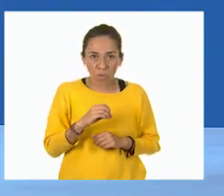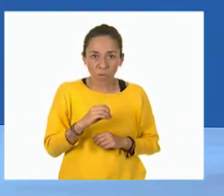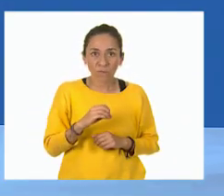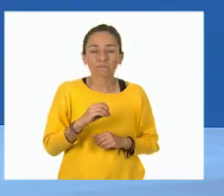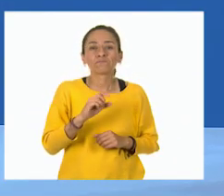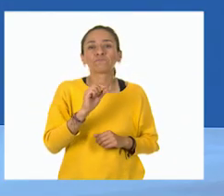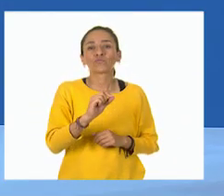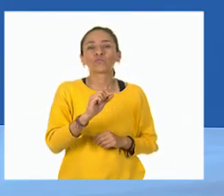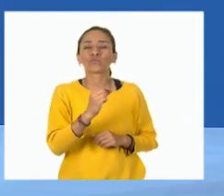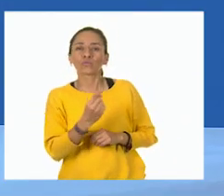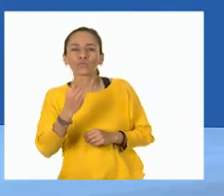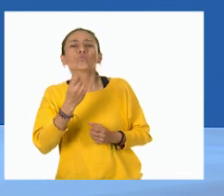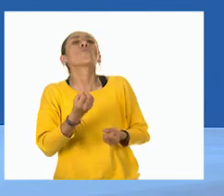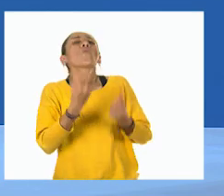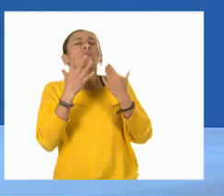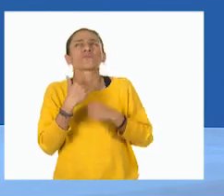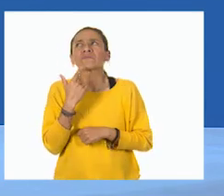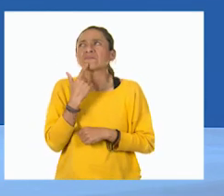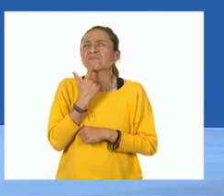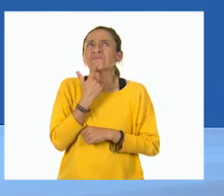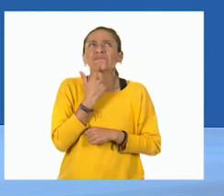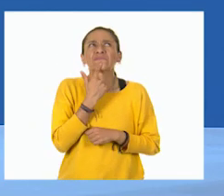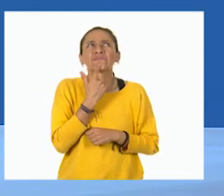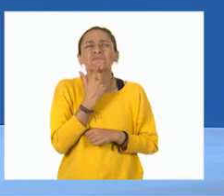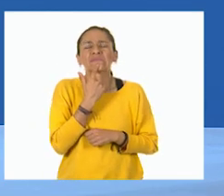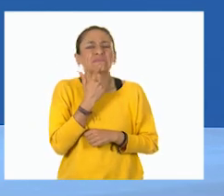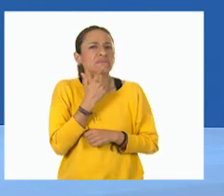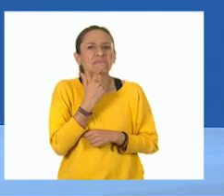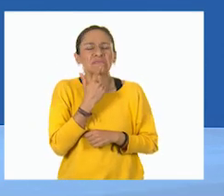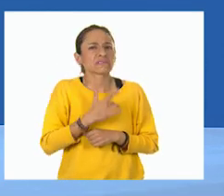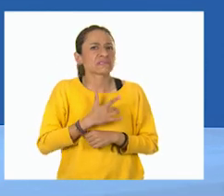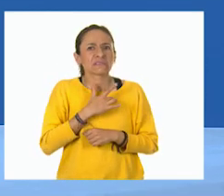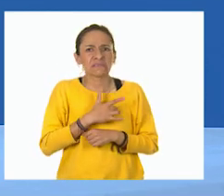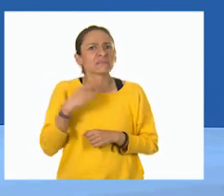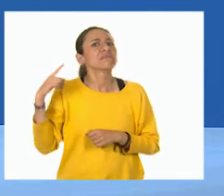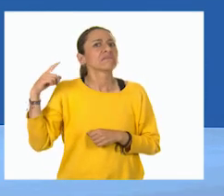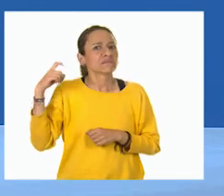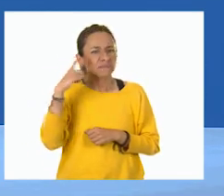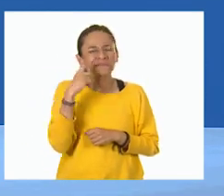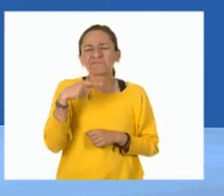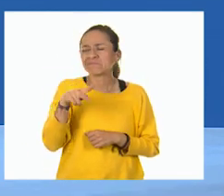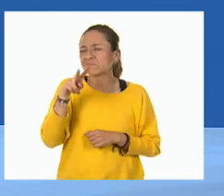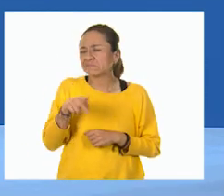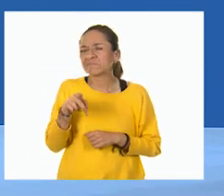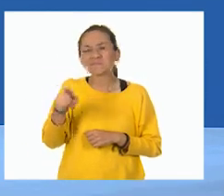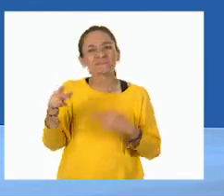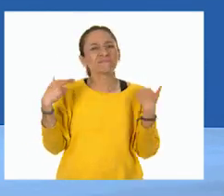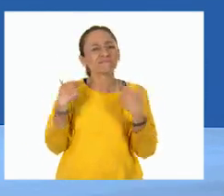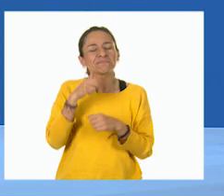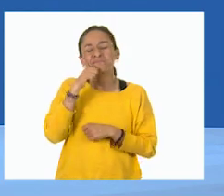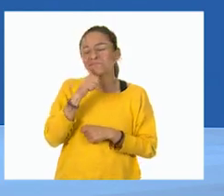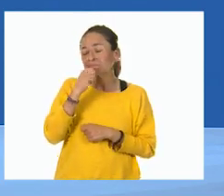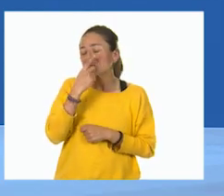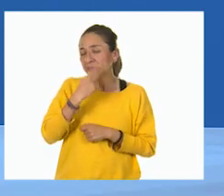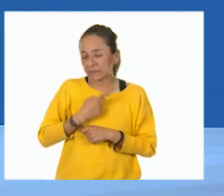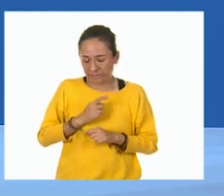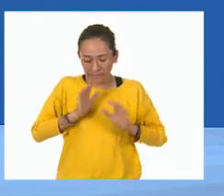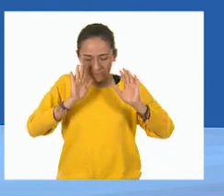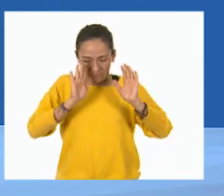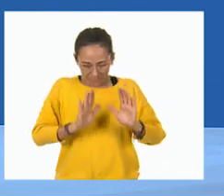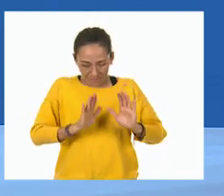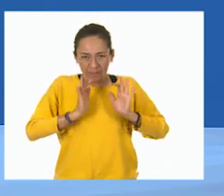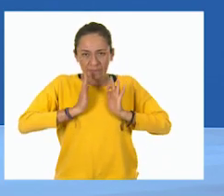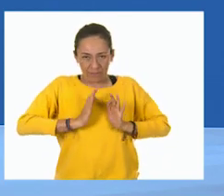Híjoles, creo que no está tan sencillo. Pero como usted luego nos dice, maestro, vámonos por pasos.